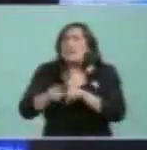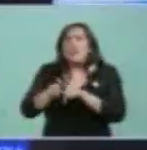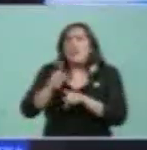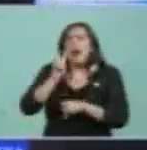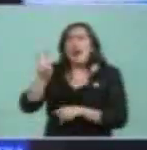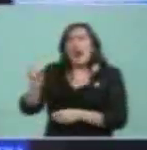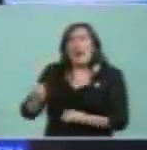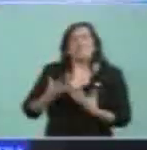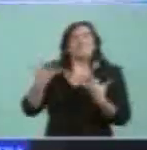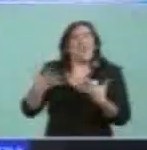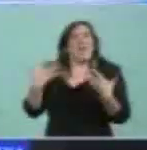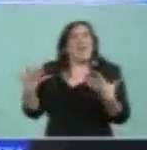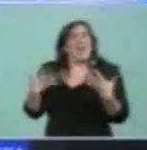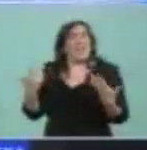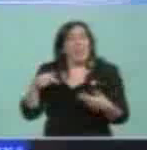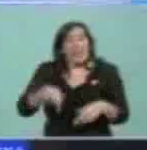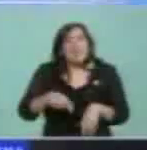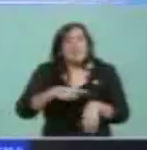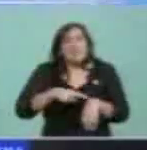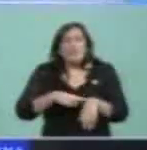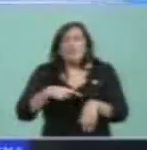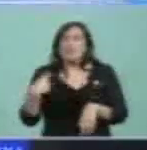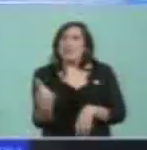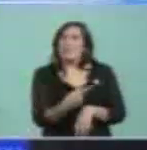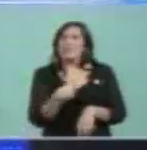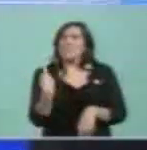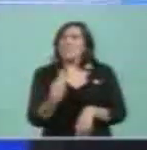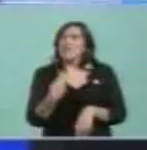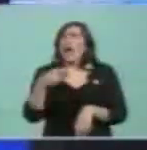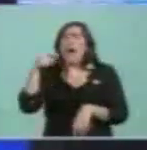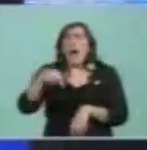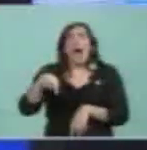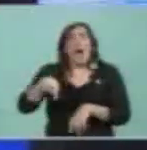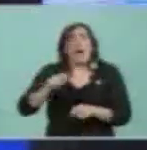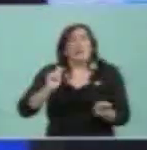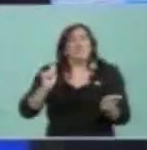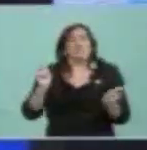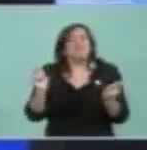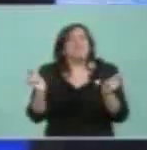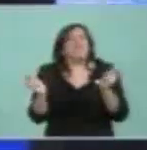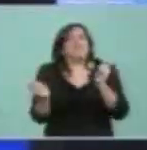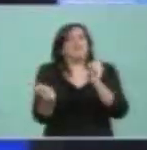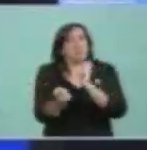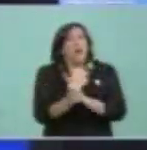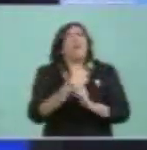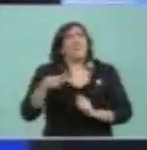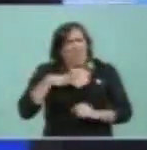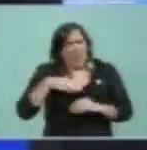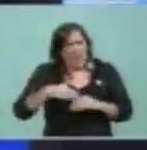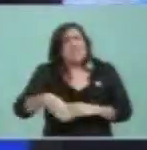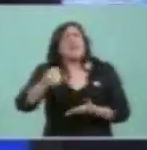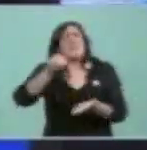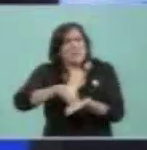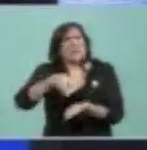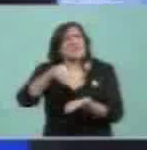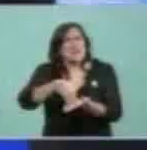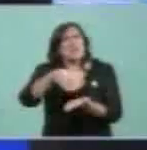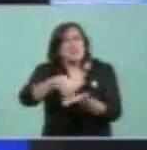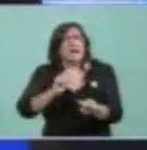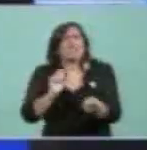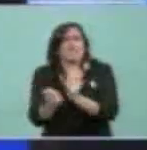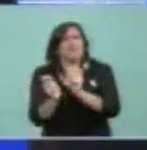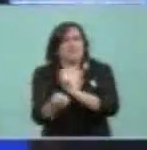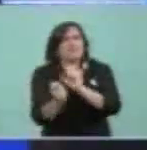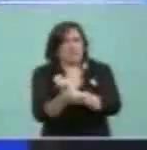en esta etapa y en este momento frente a las grandes transformaciones que aún restan hacer porque siempre,